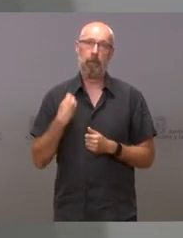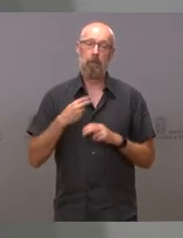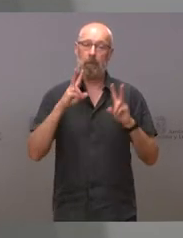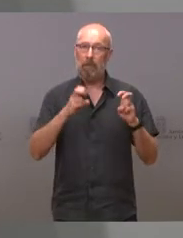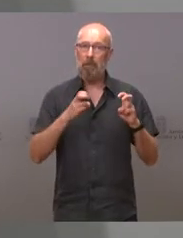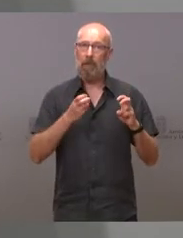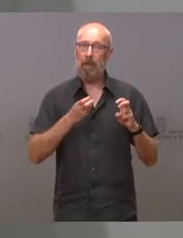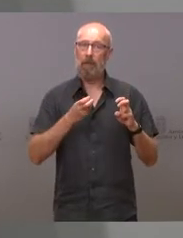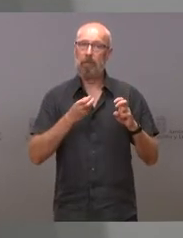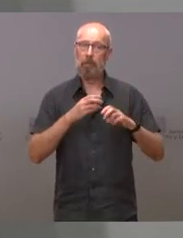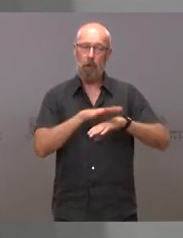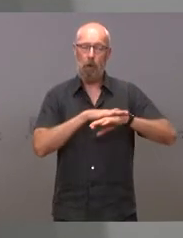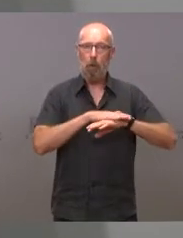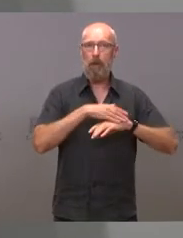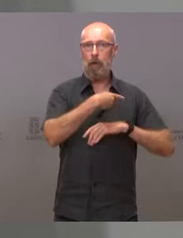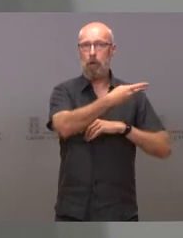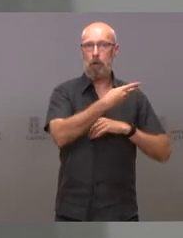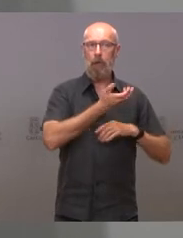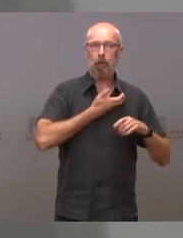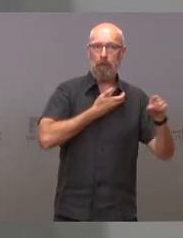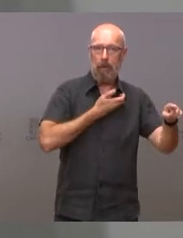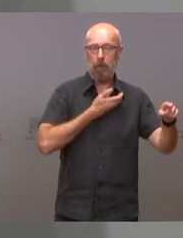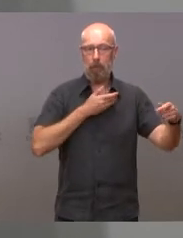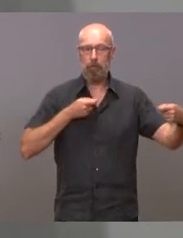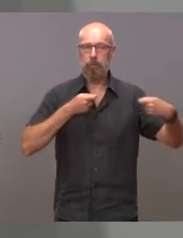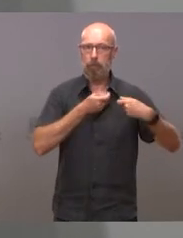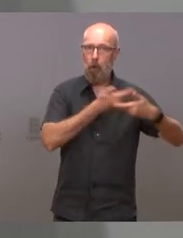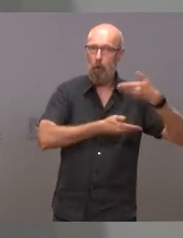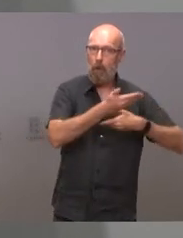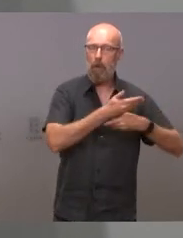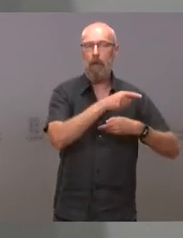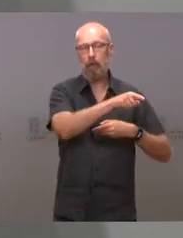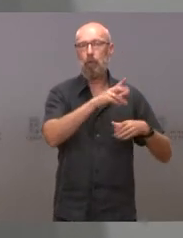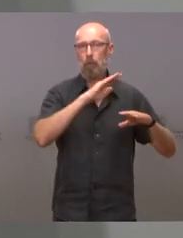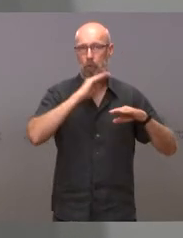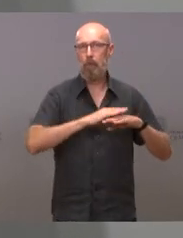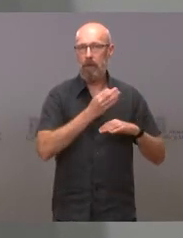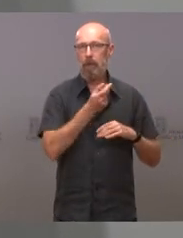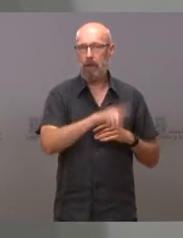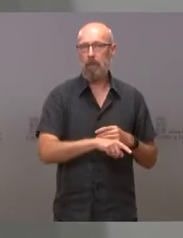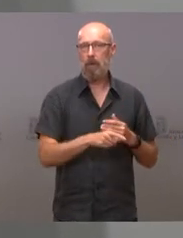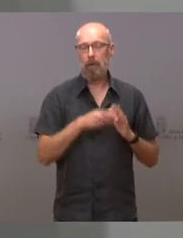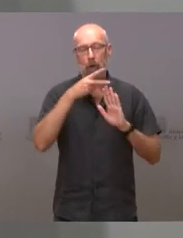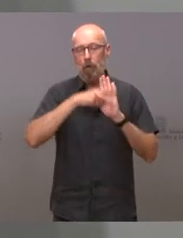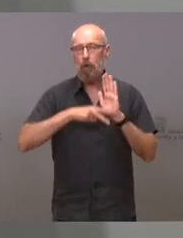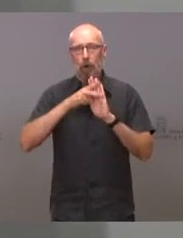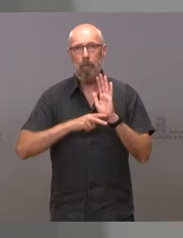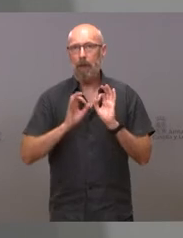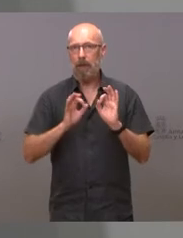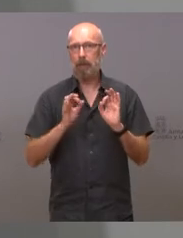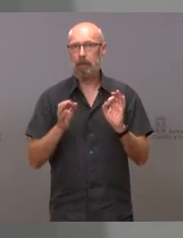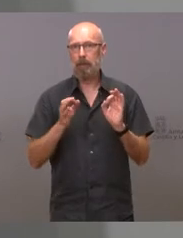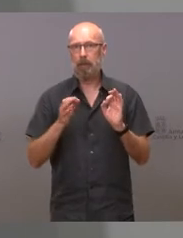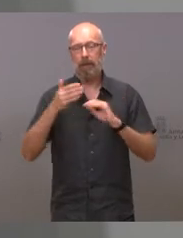vale para los municipios. Están claras cuáles son las normas, están claras cuáles son las